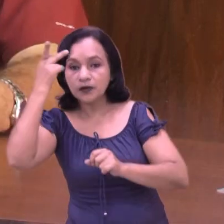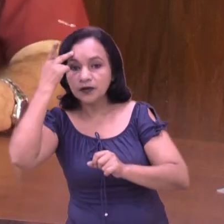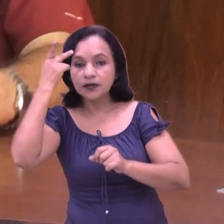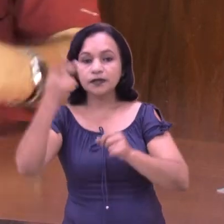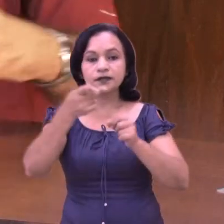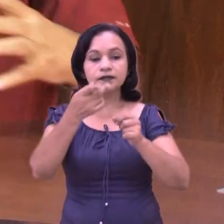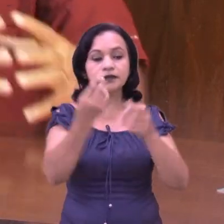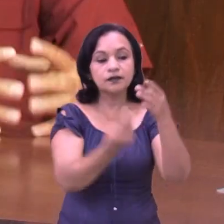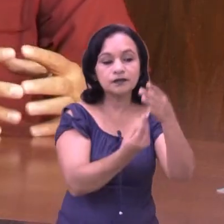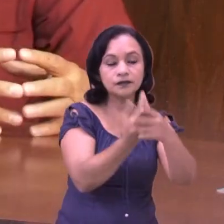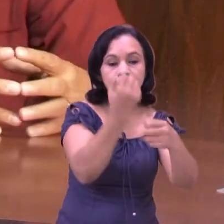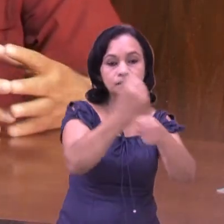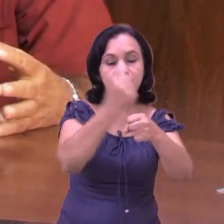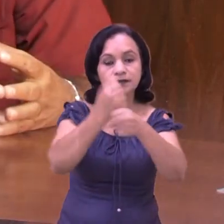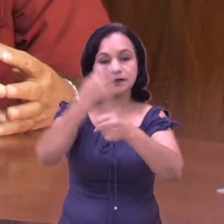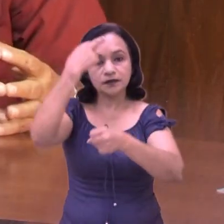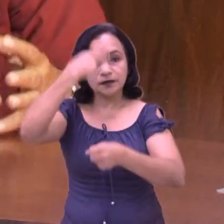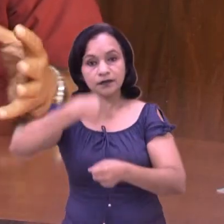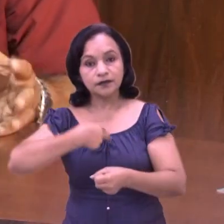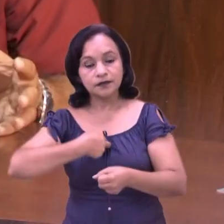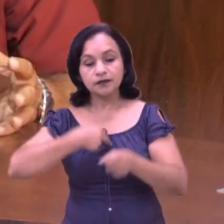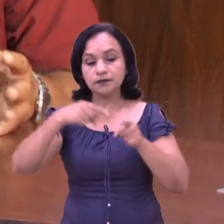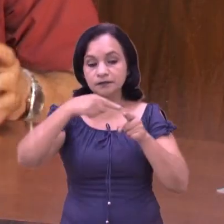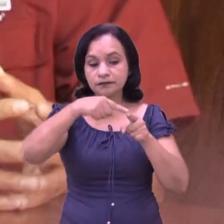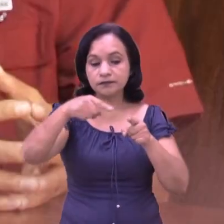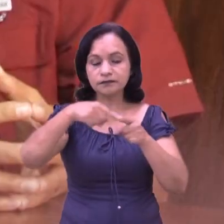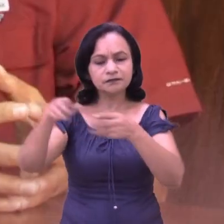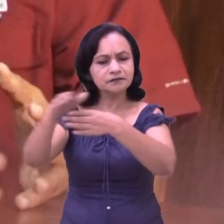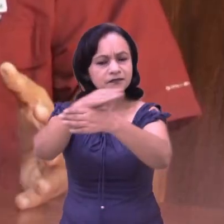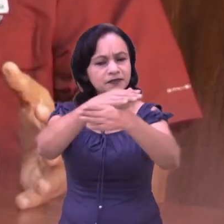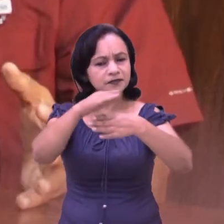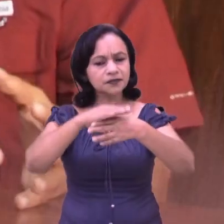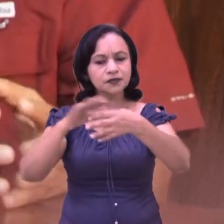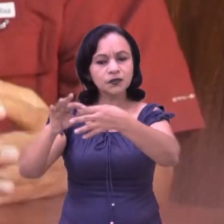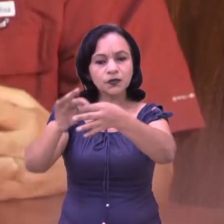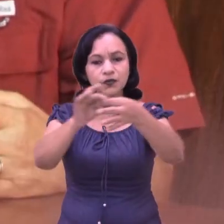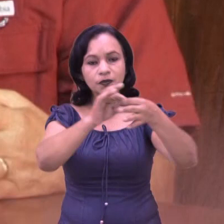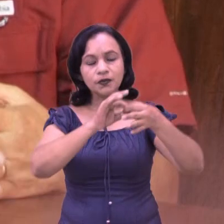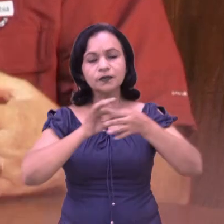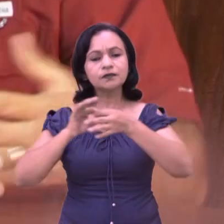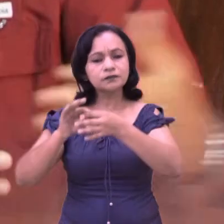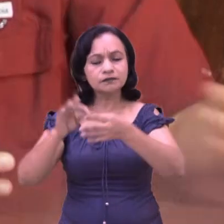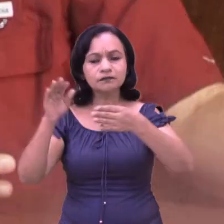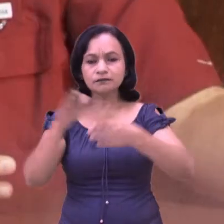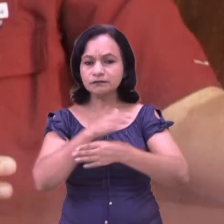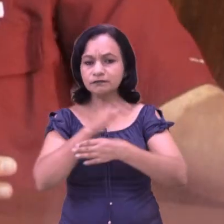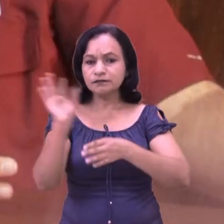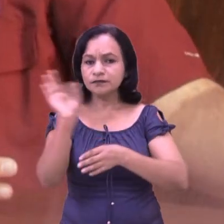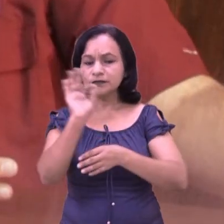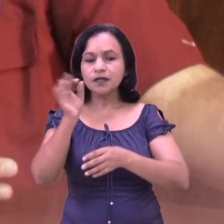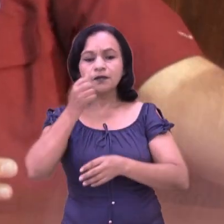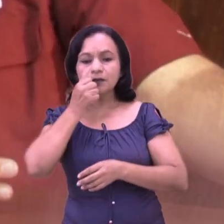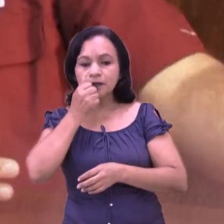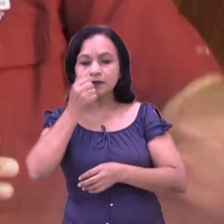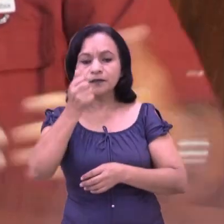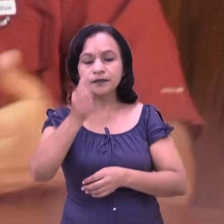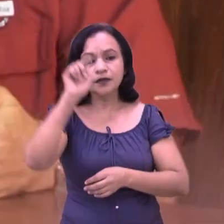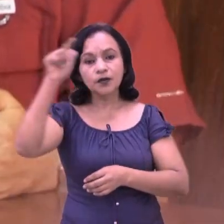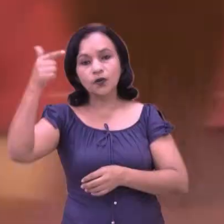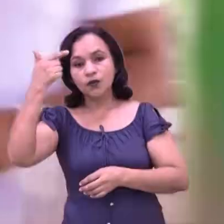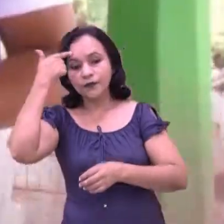cooperativas, con el municipio, con el municipio a través de diferentes mecanismos, con nuestros gobiernos